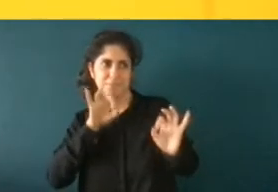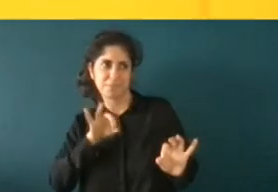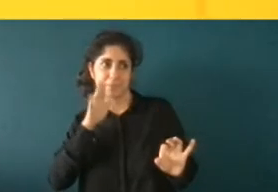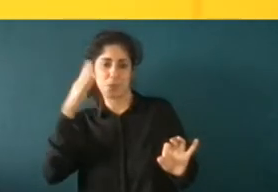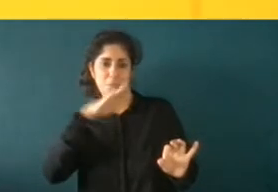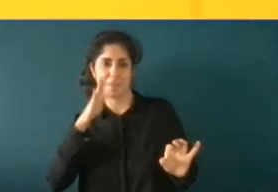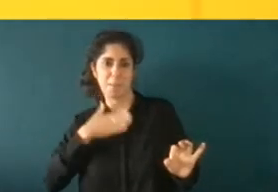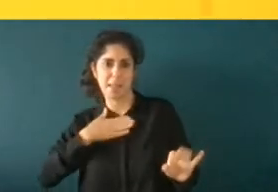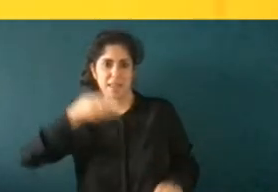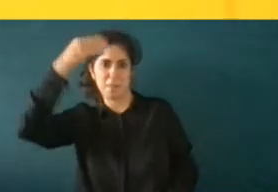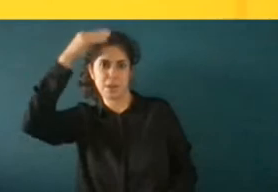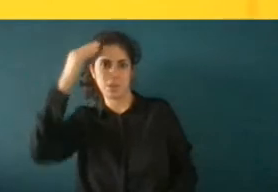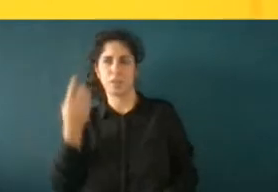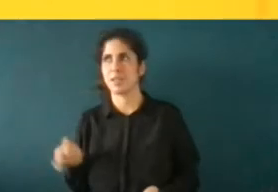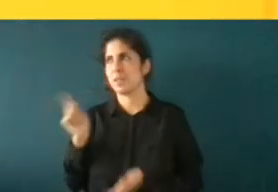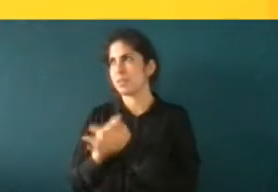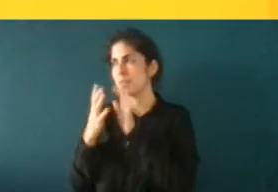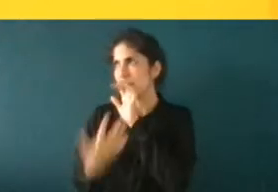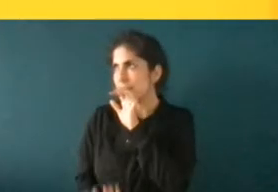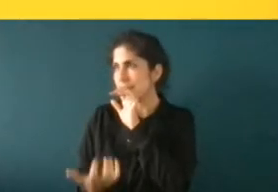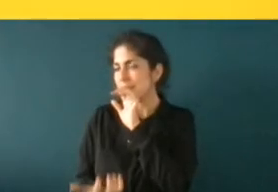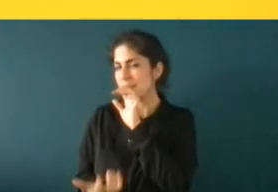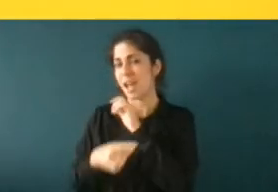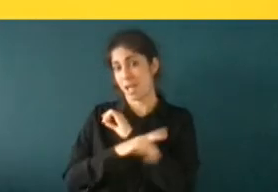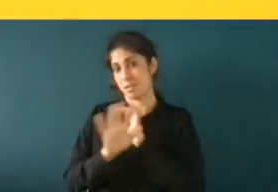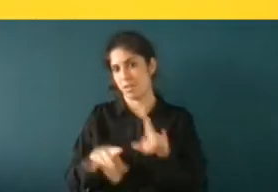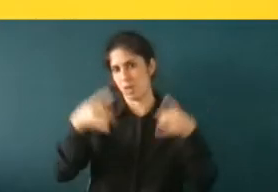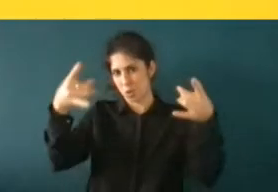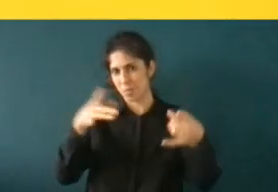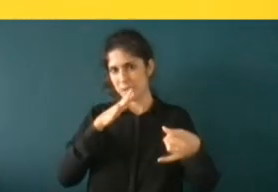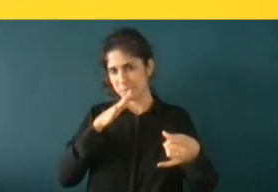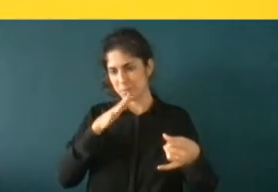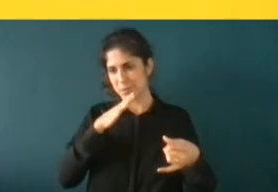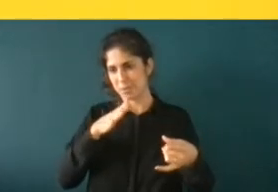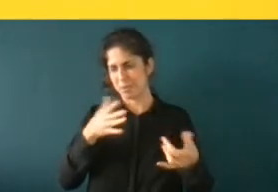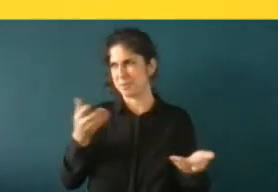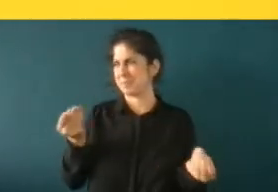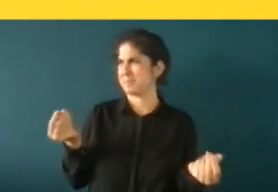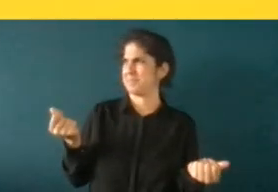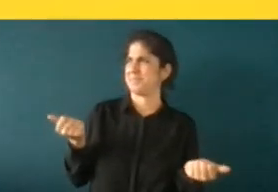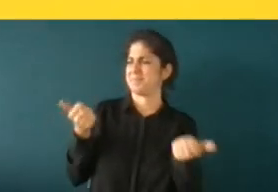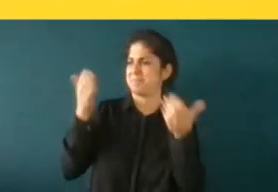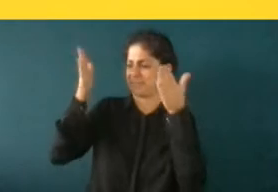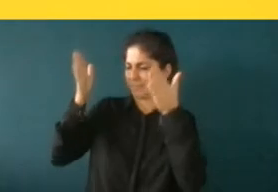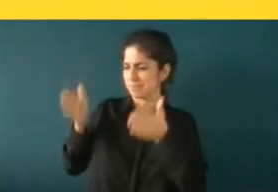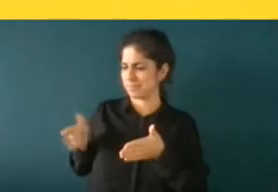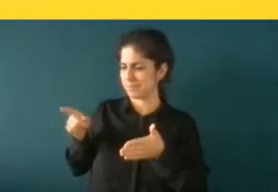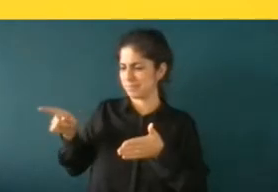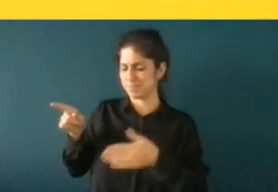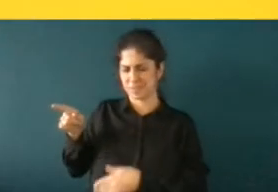otra vez se les vuelve a quedar la cara y ahí más porque ¿qué hace? ¿qué hace una persona de origen marroquí